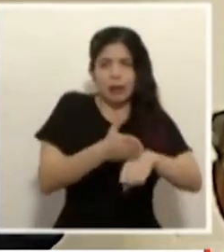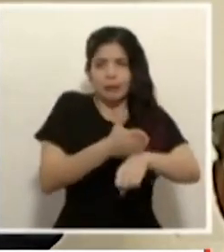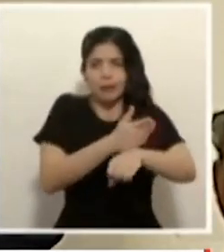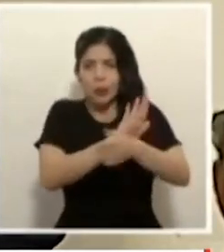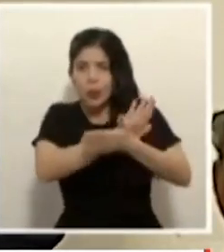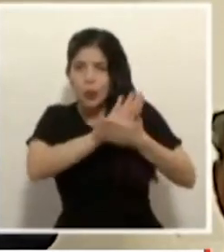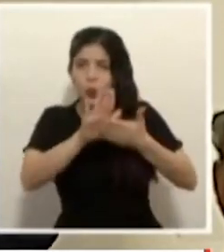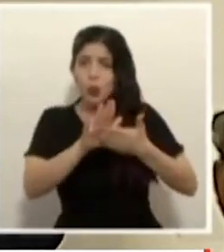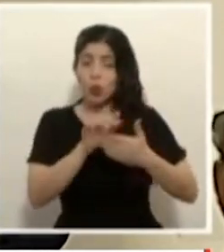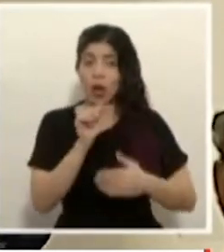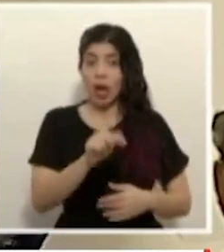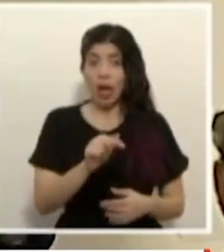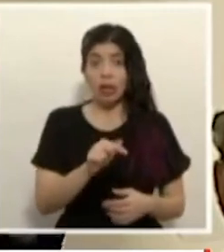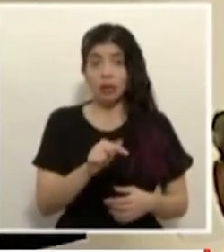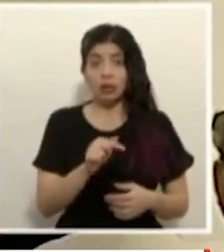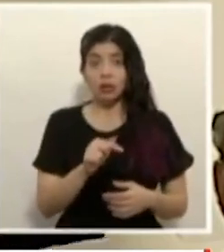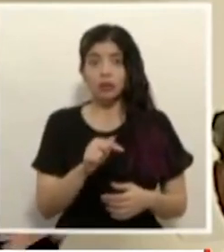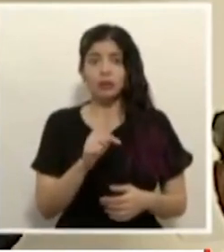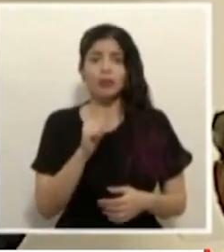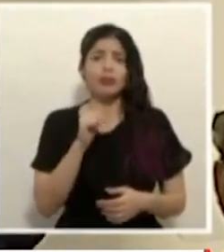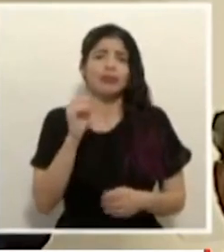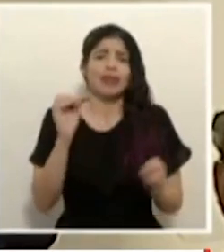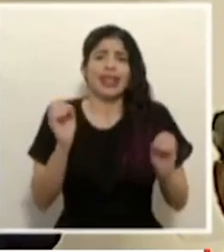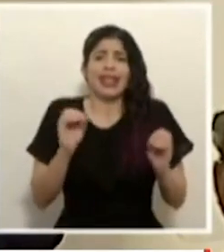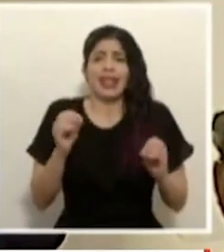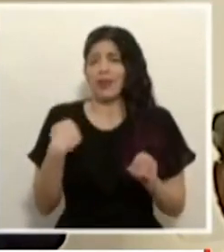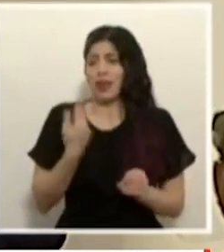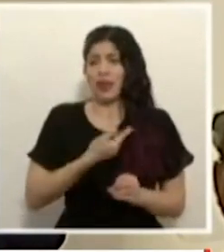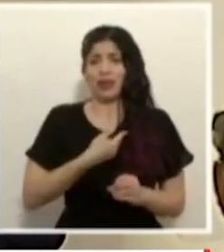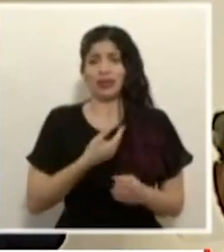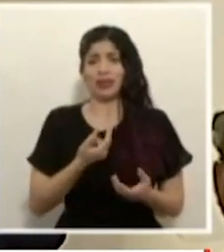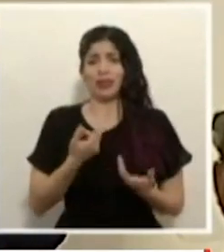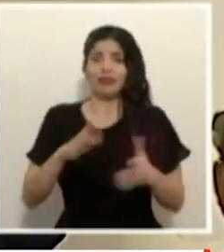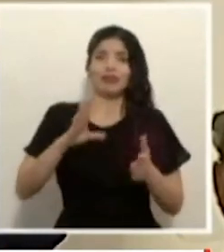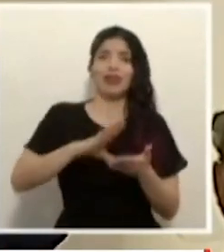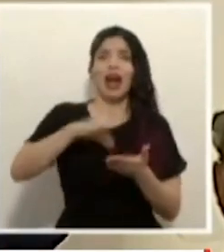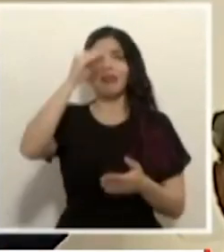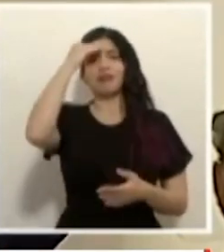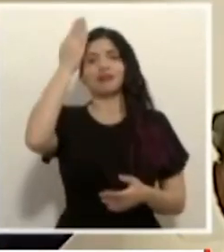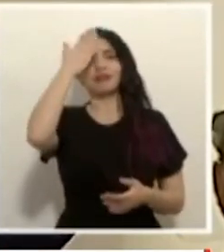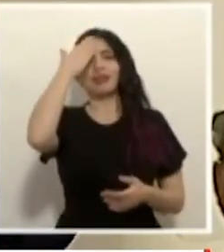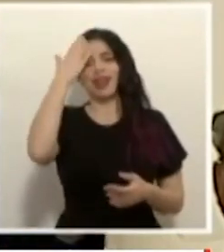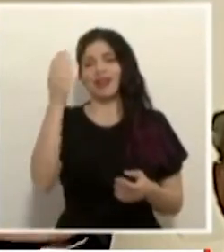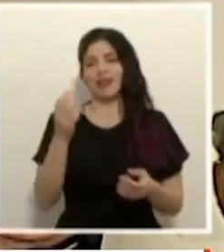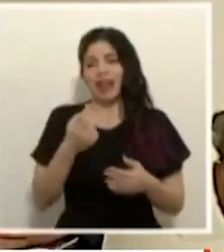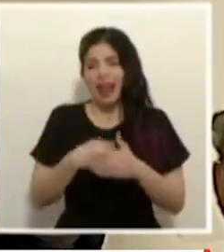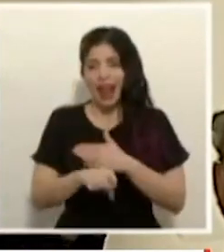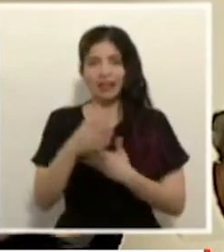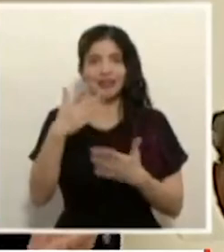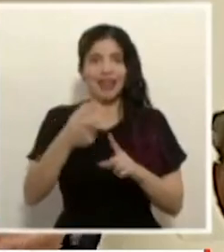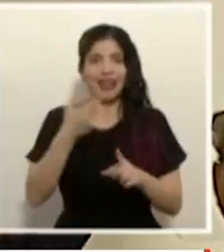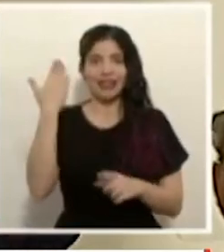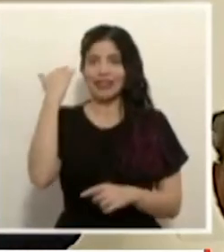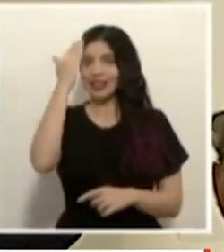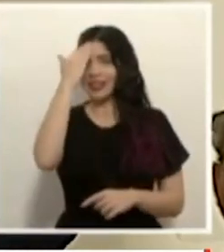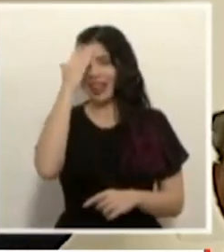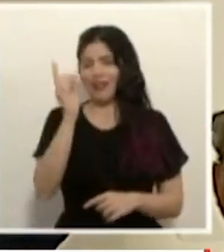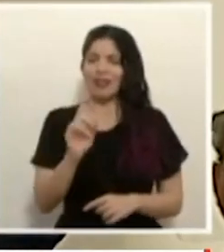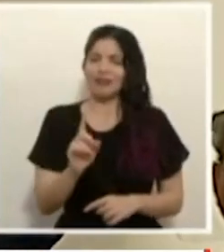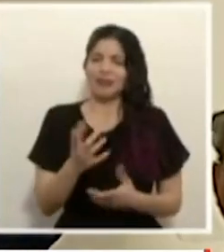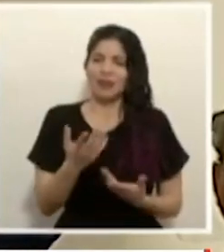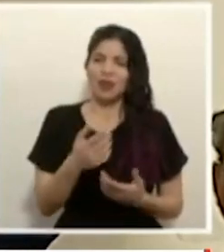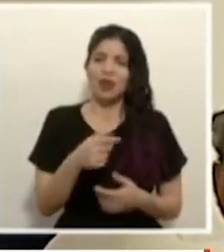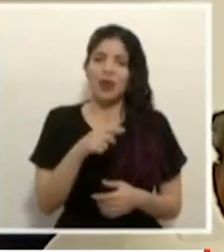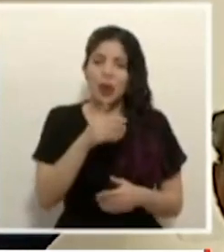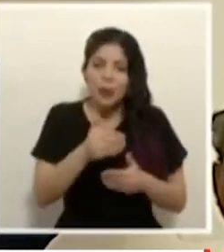fue esto no era algo que ninguno de nosotros nació con esto aprendido entonces en ese ámbito se manejan esas propuestas